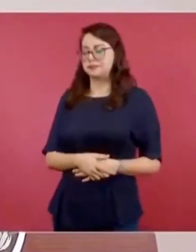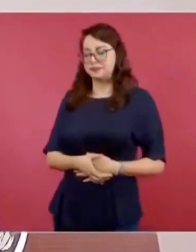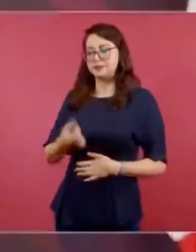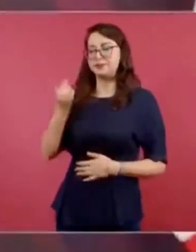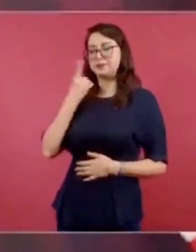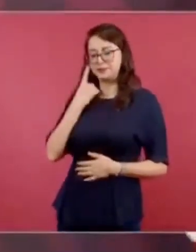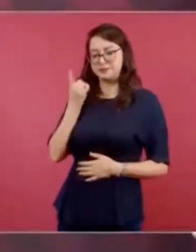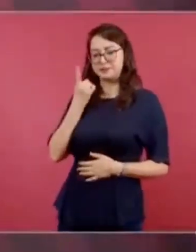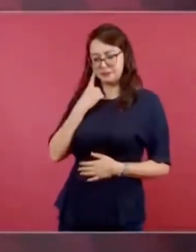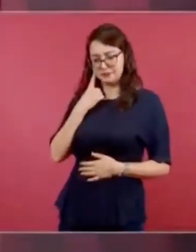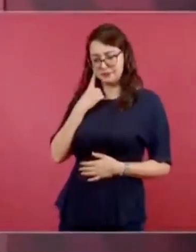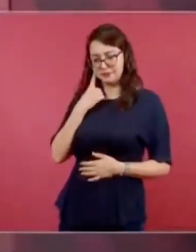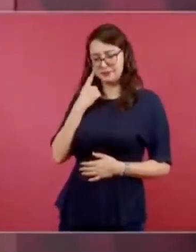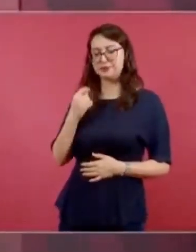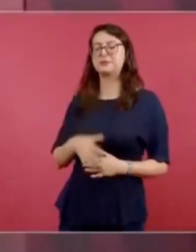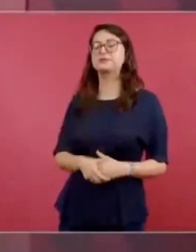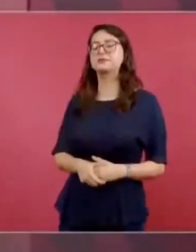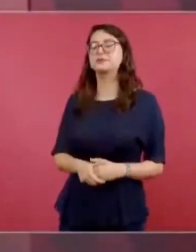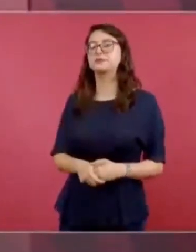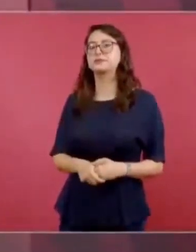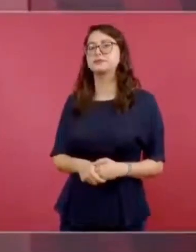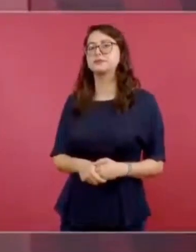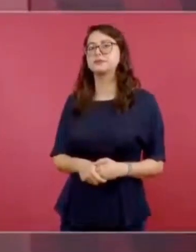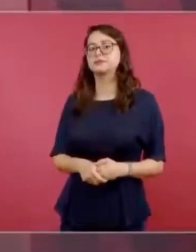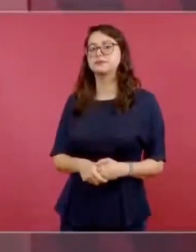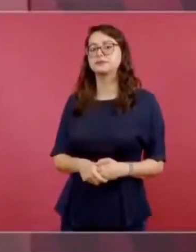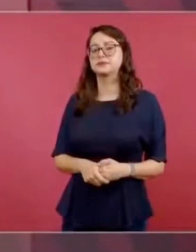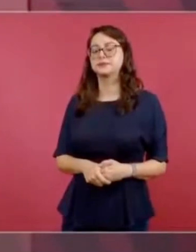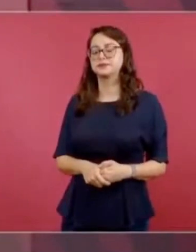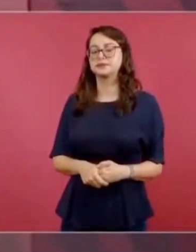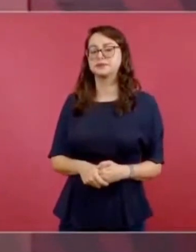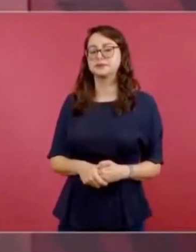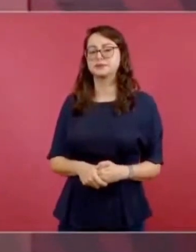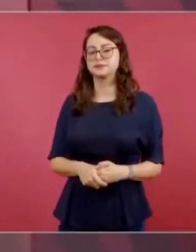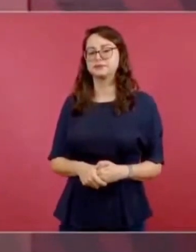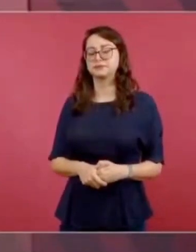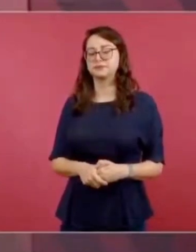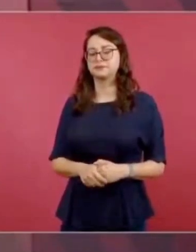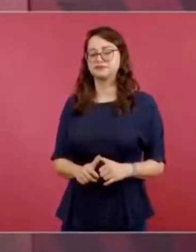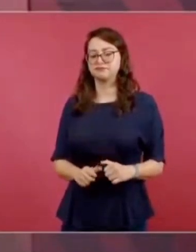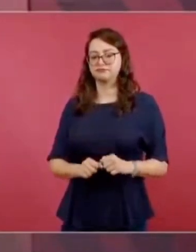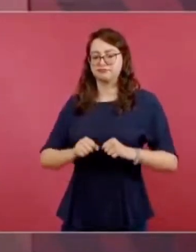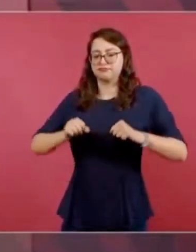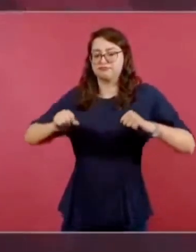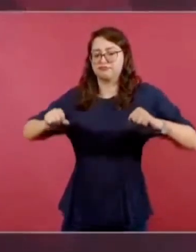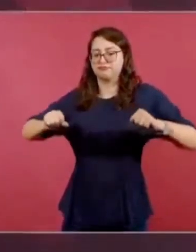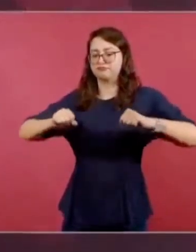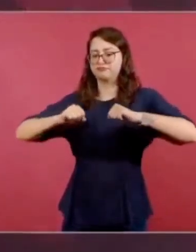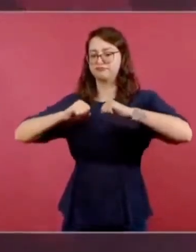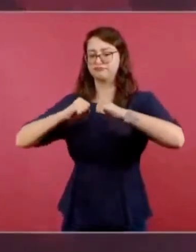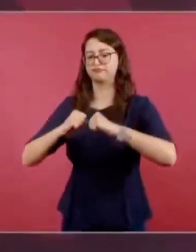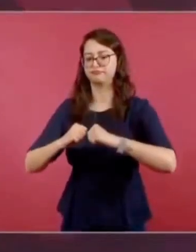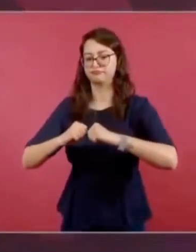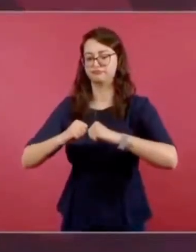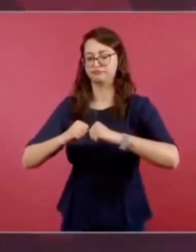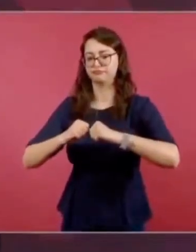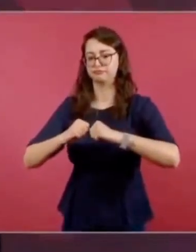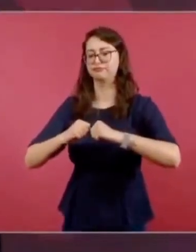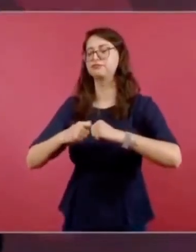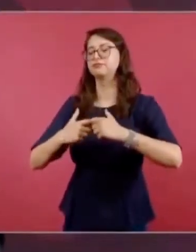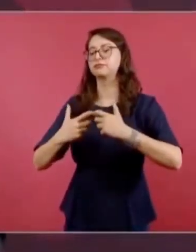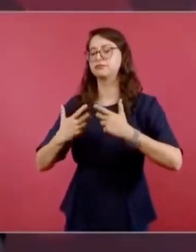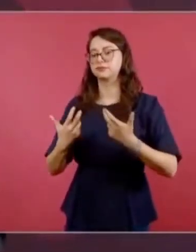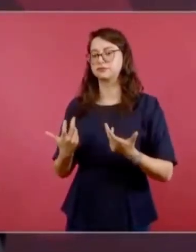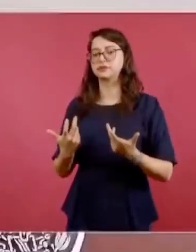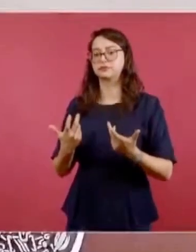continúa Herrera recargando los antebrazos sobre el escritorio después de